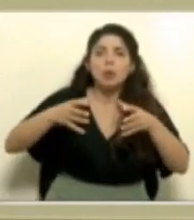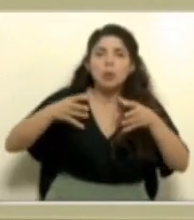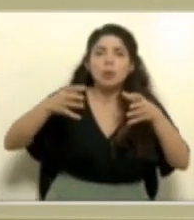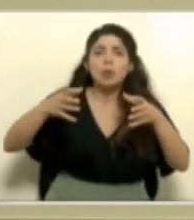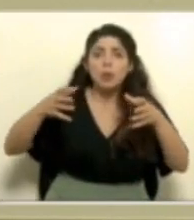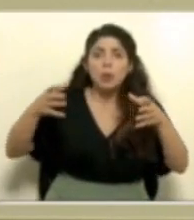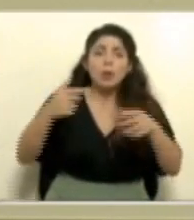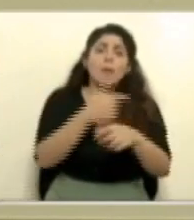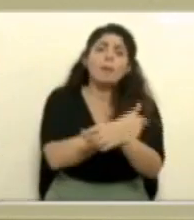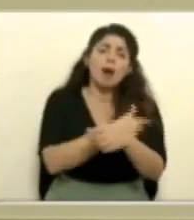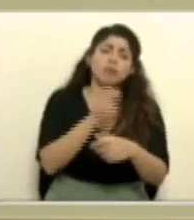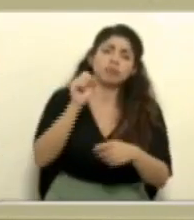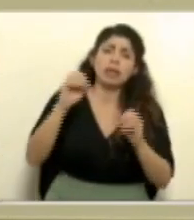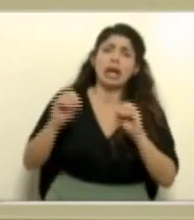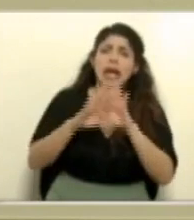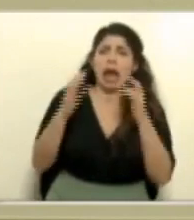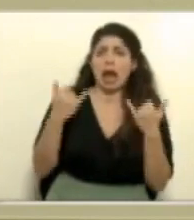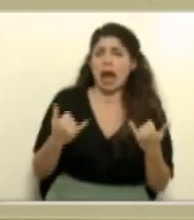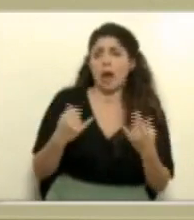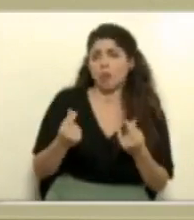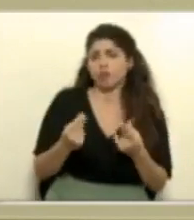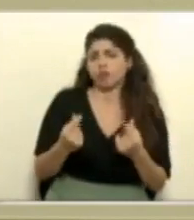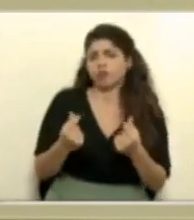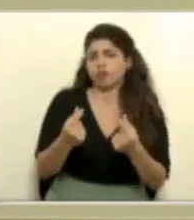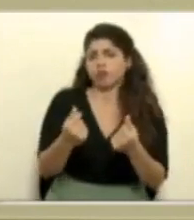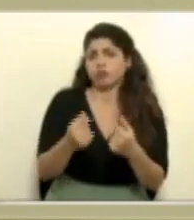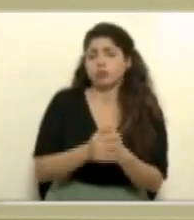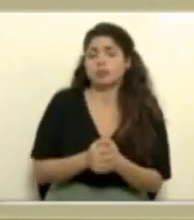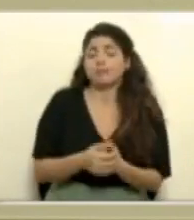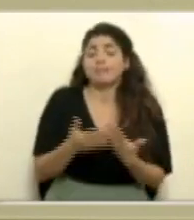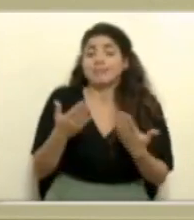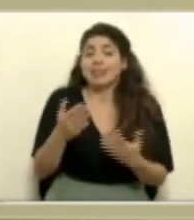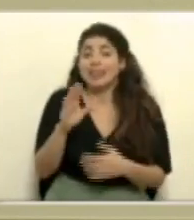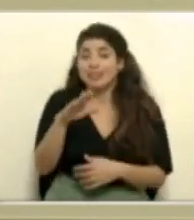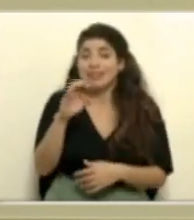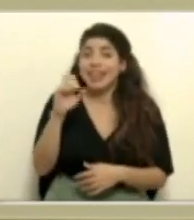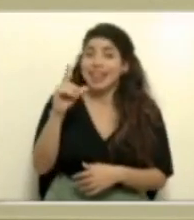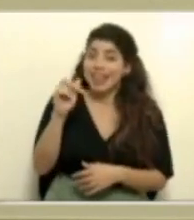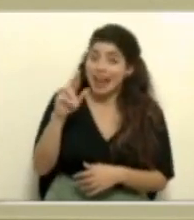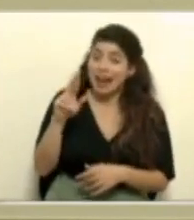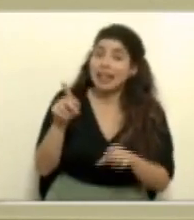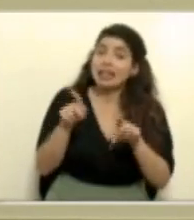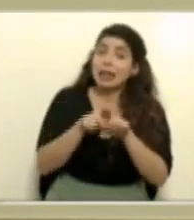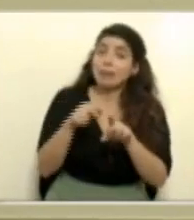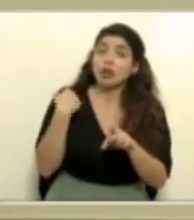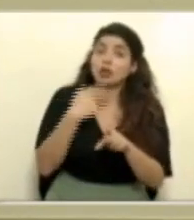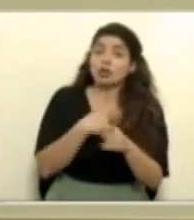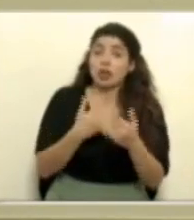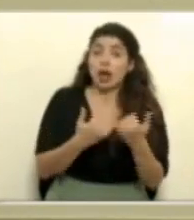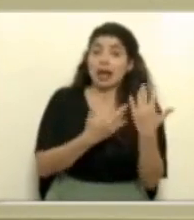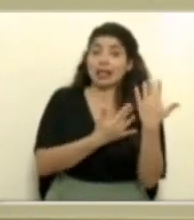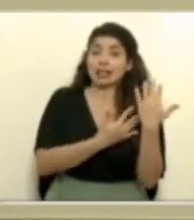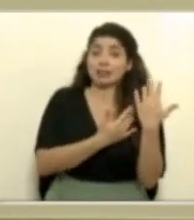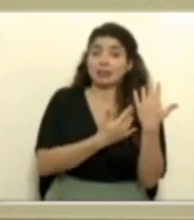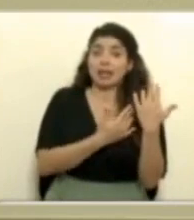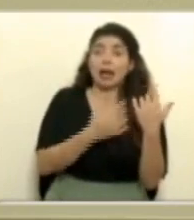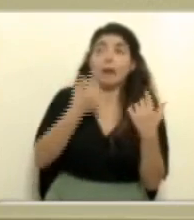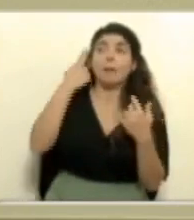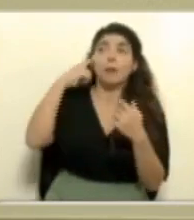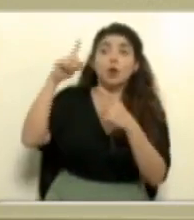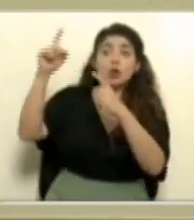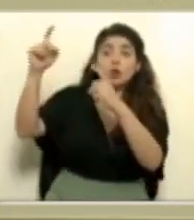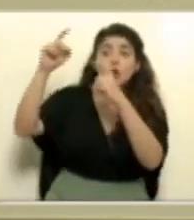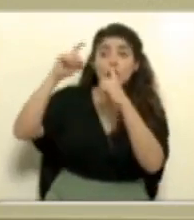que es claro que vamos acelerando mucho. Don Edgar, también estamos esperando, ya lo habíamos dicho, no solamente por la donación